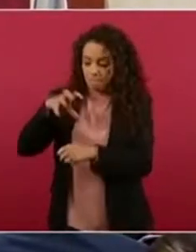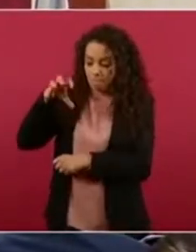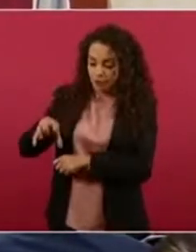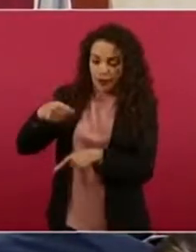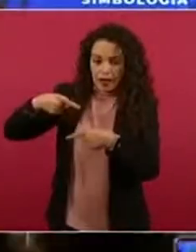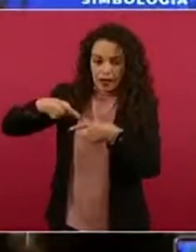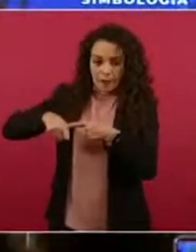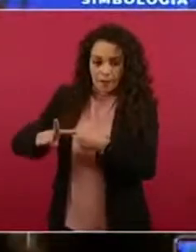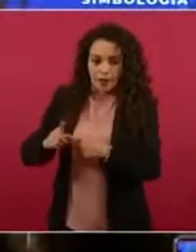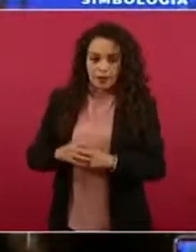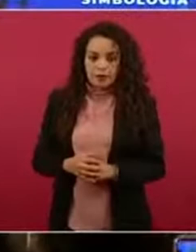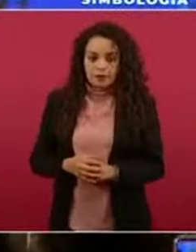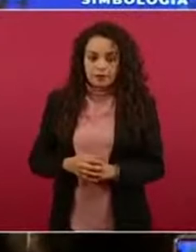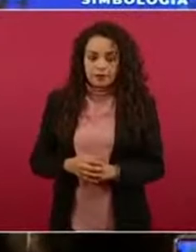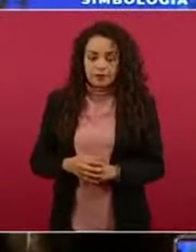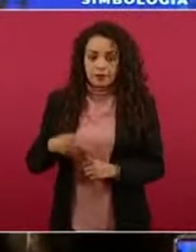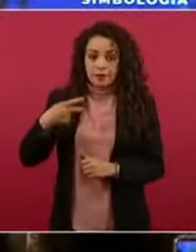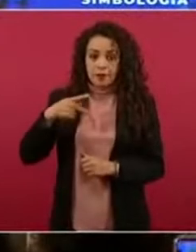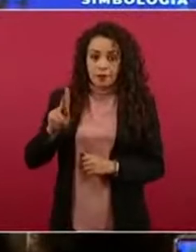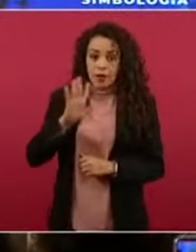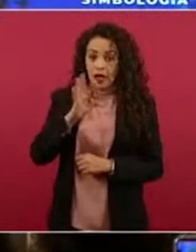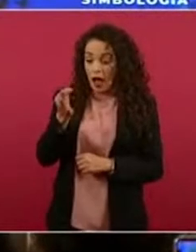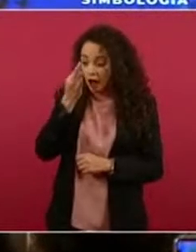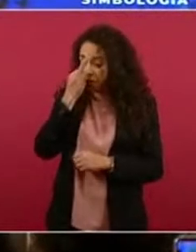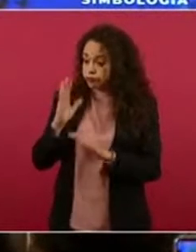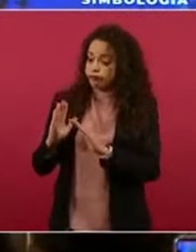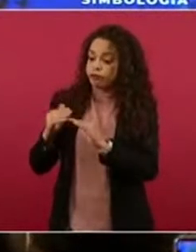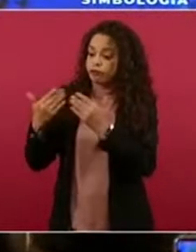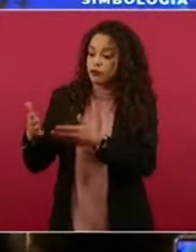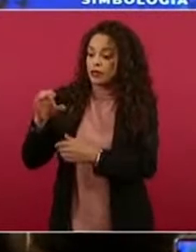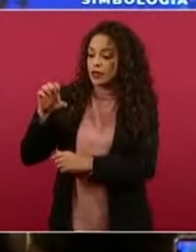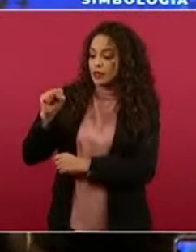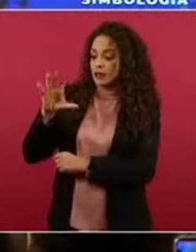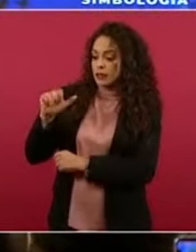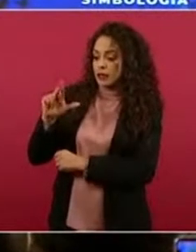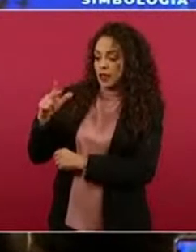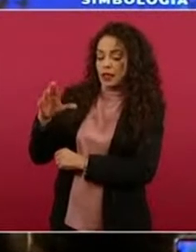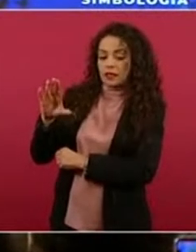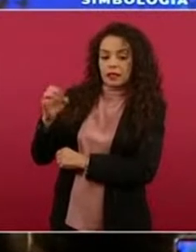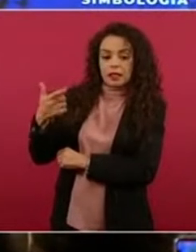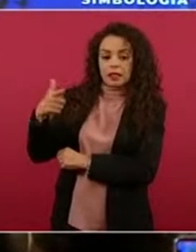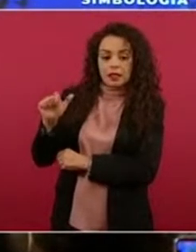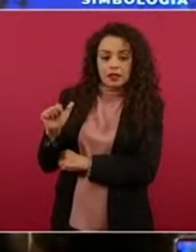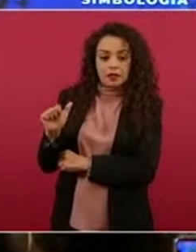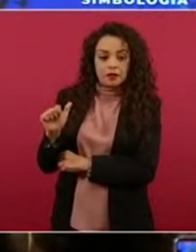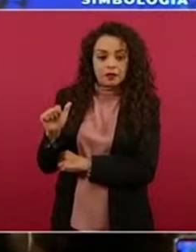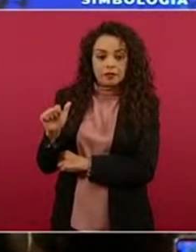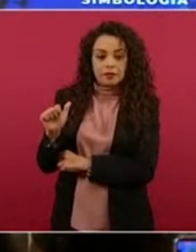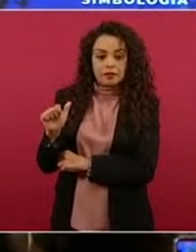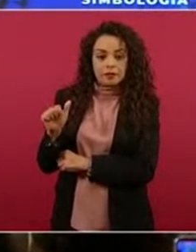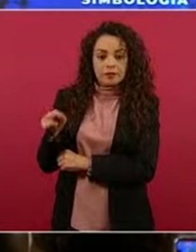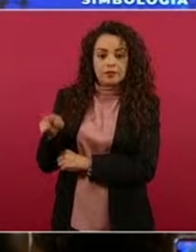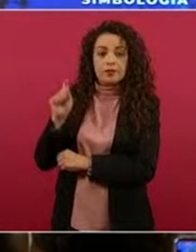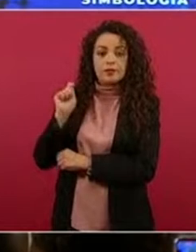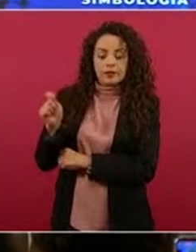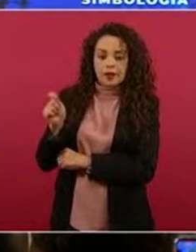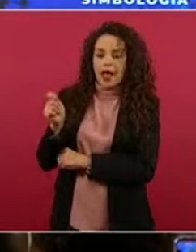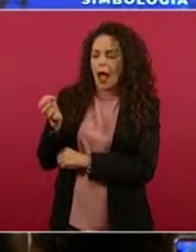Pero en esta parte, llegando a Escárcega, apenas es el terraplén